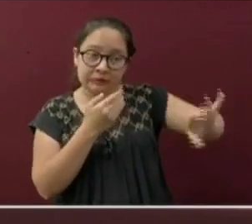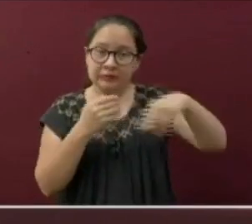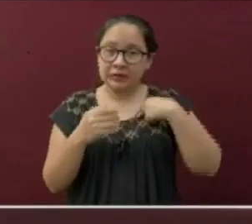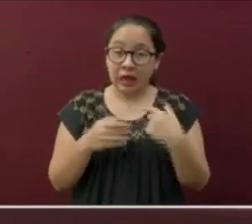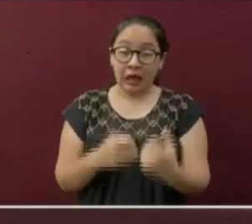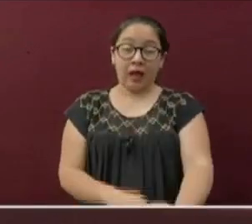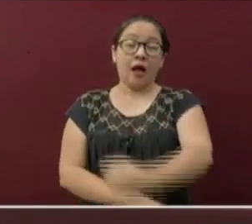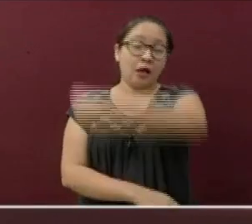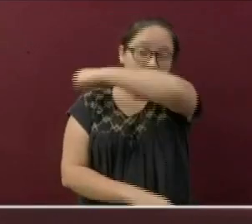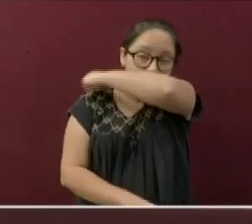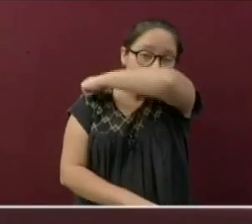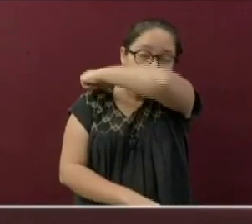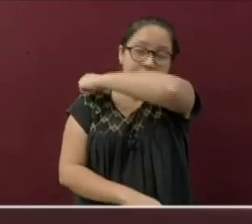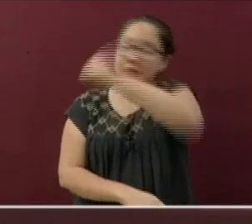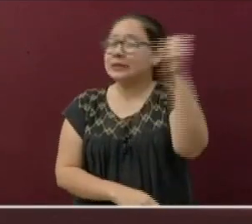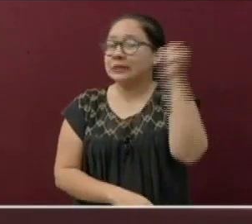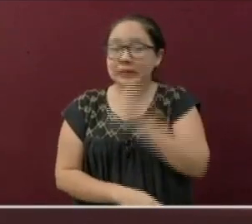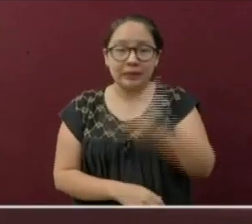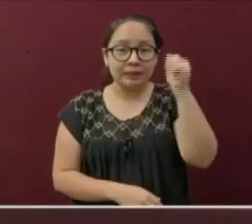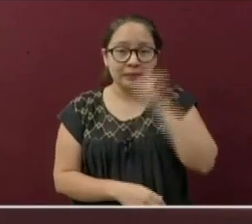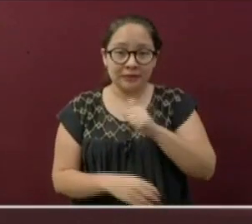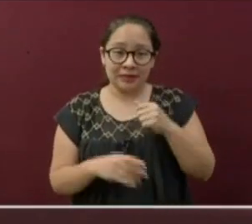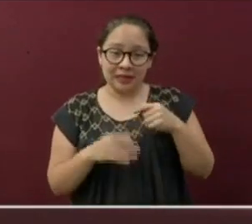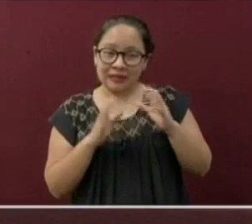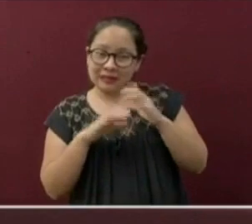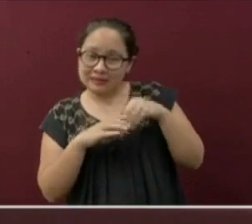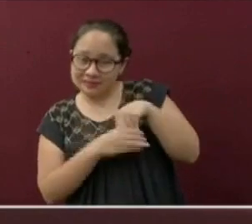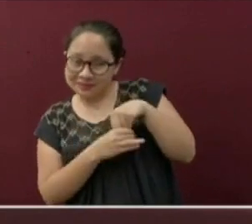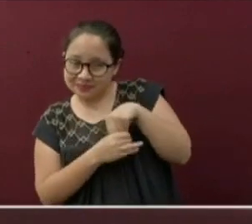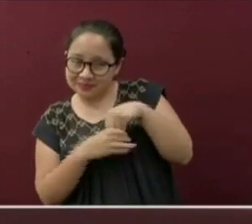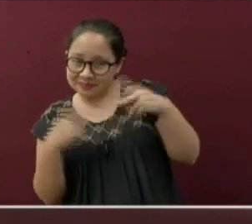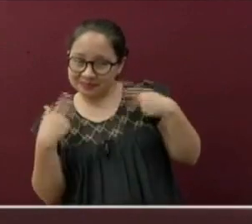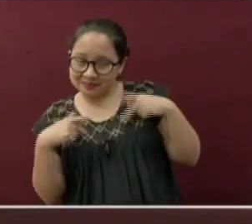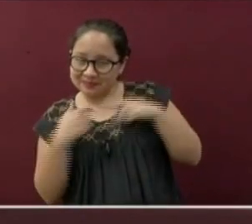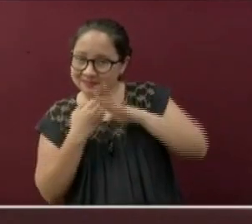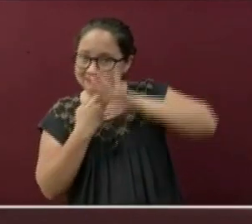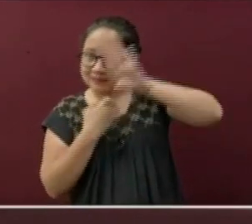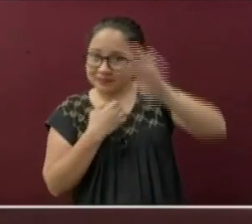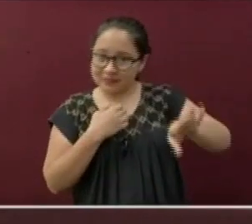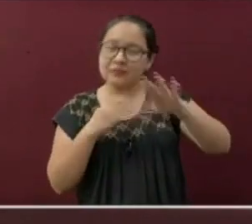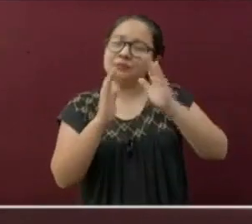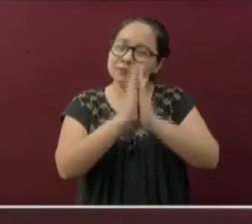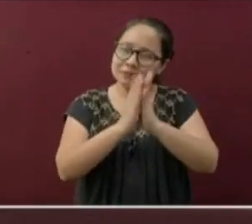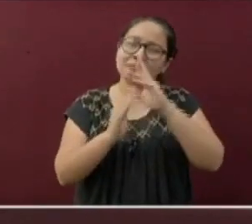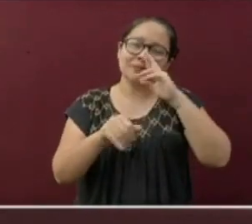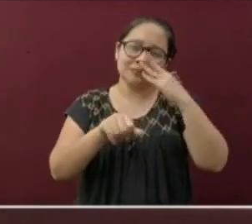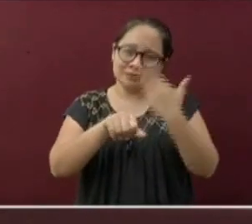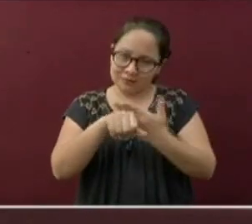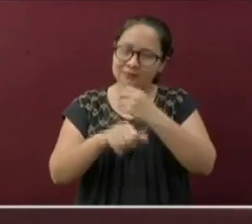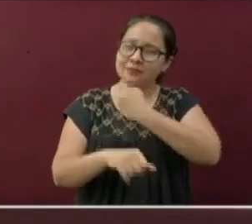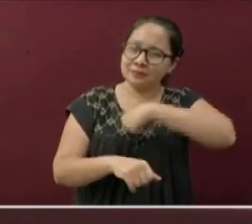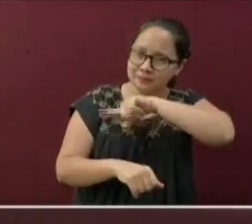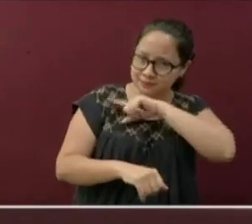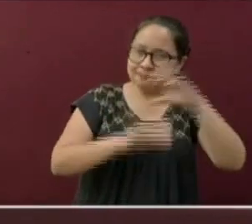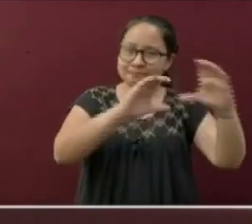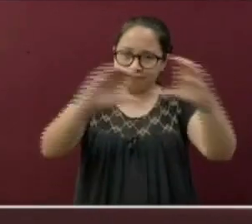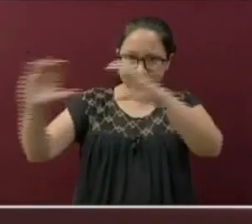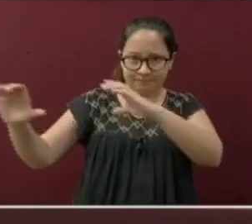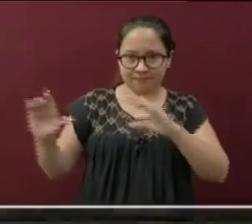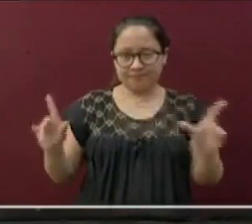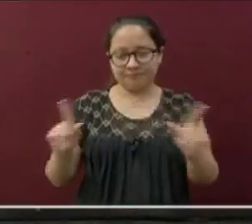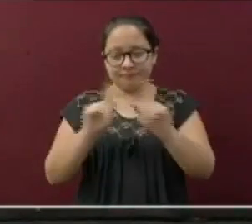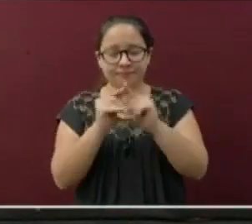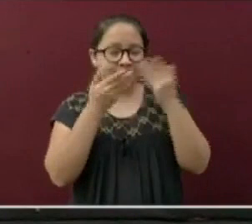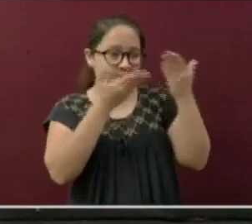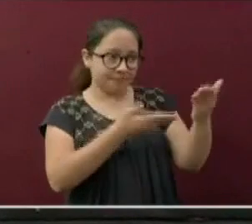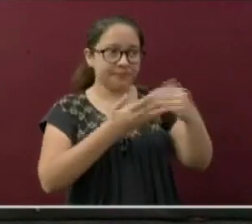etiqueta y evitar todas las aglomeraciones. Por su salud y la de los suyos, cuídese. Regreso el uso de la voz al